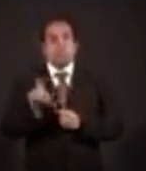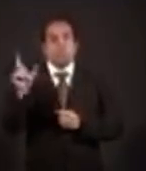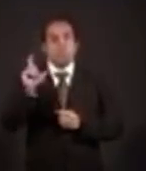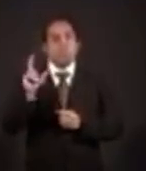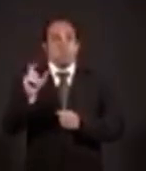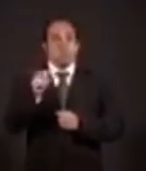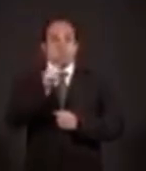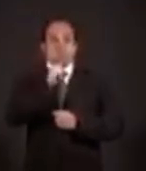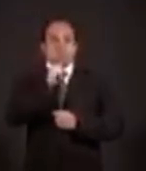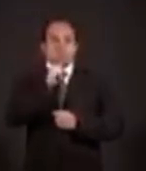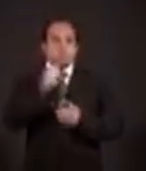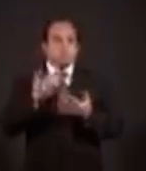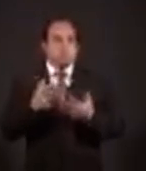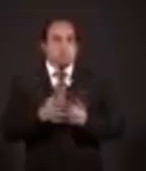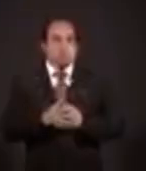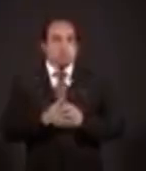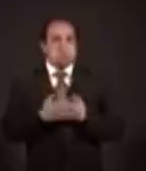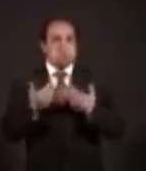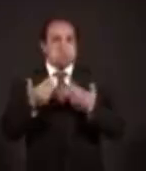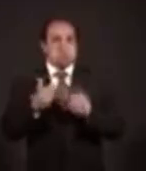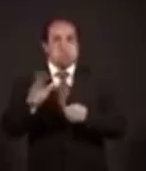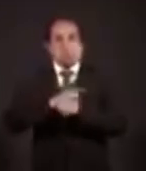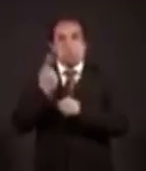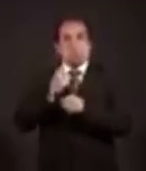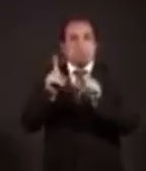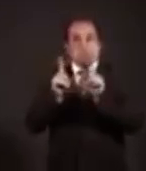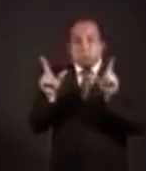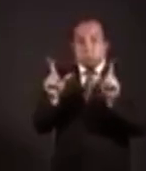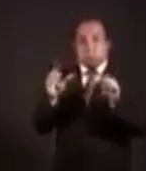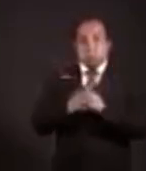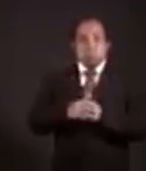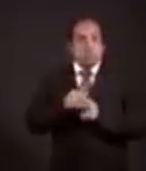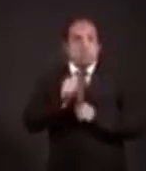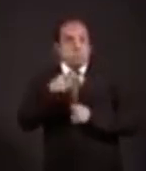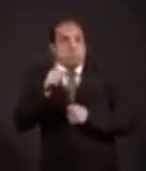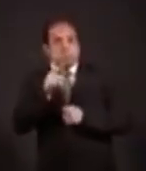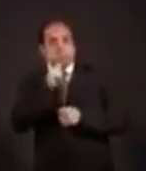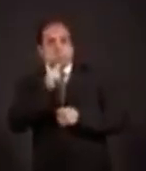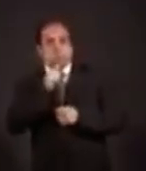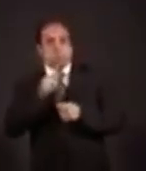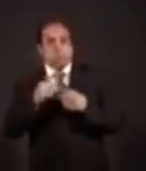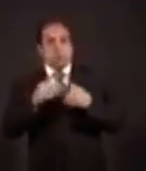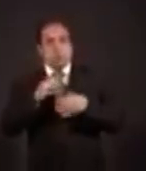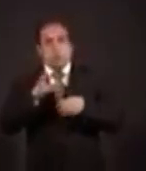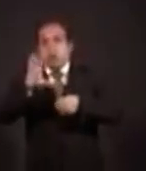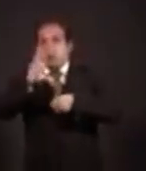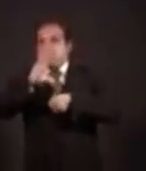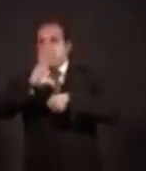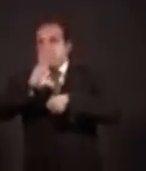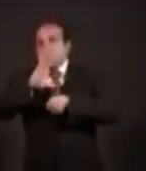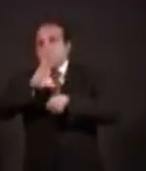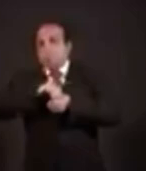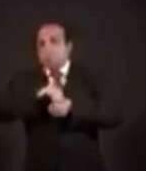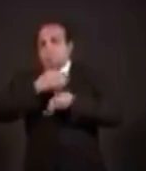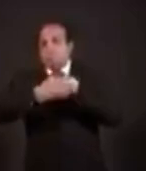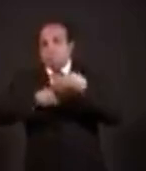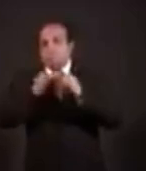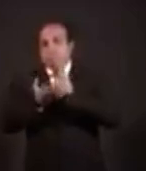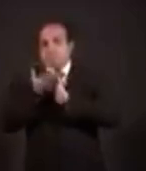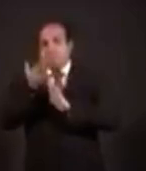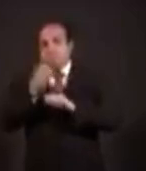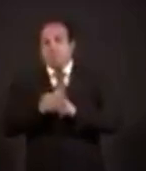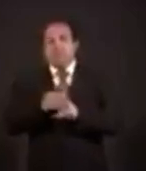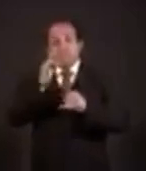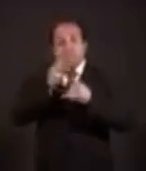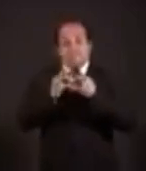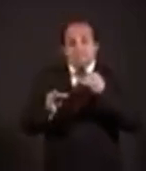no hay...? Porque ya están listas. Pero todavía no está la obra completa, o sea, toda la... Sí, todavía falta una parte, la parte que va a